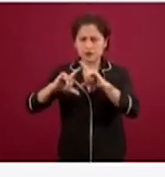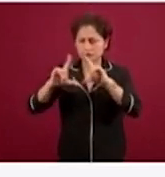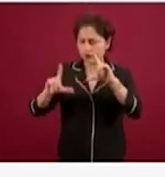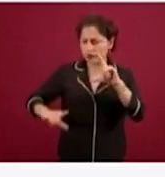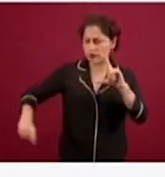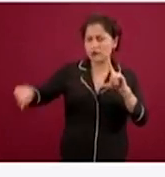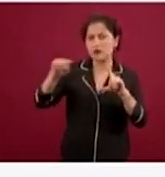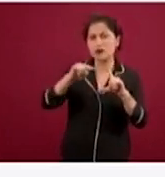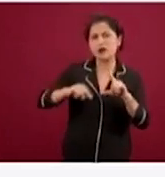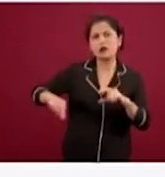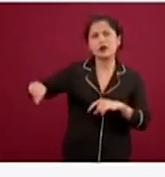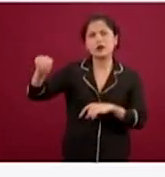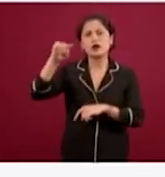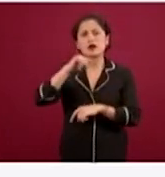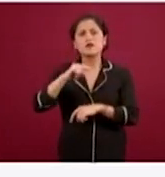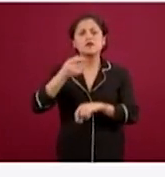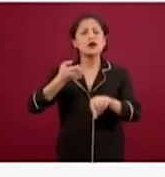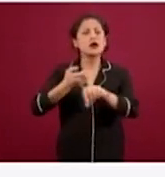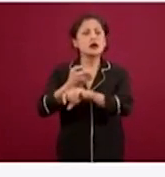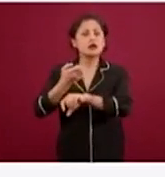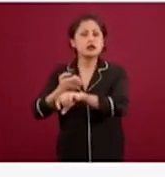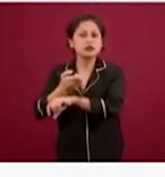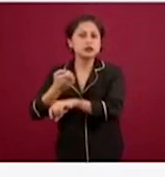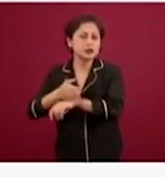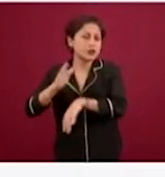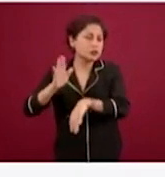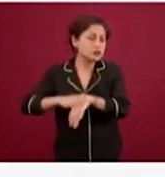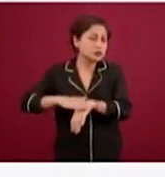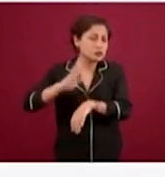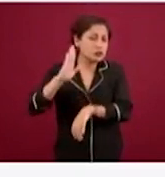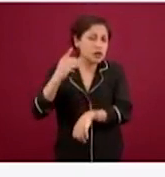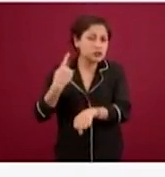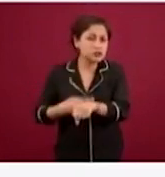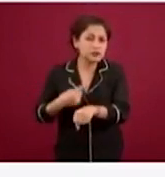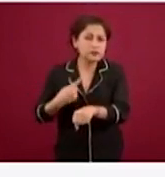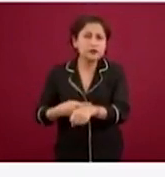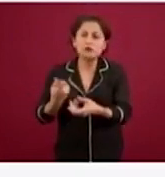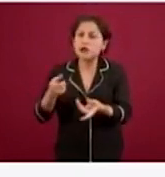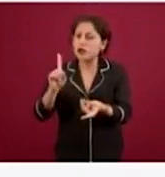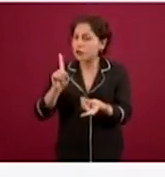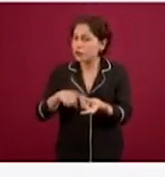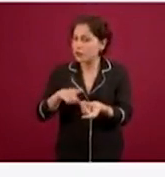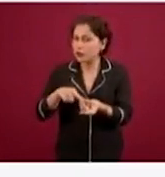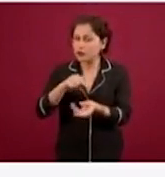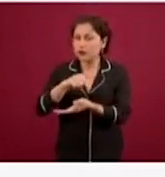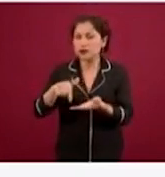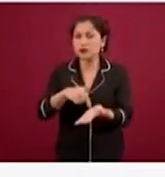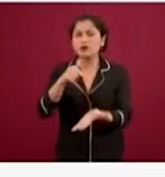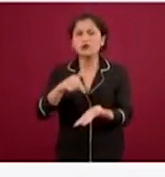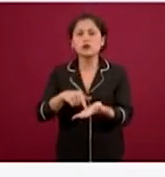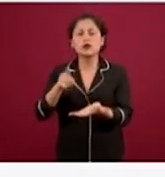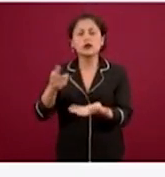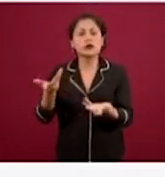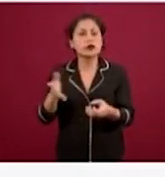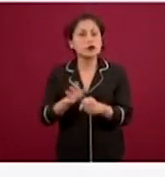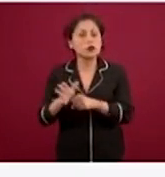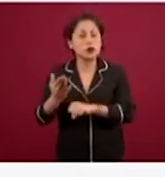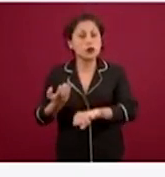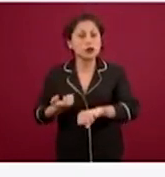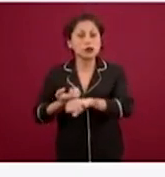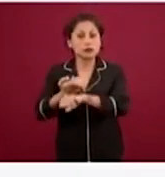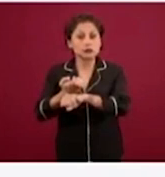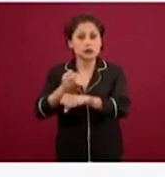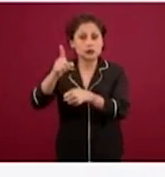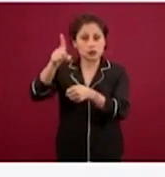de la carga de enfermedad, es decir, el número de casos confirmados en el país, en donde los estados que tienen un